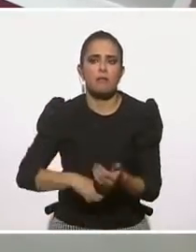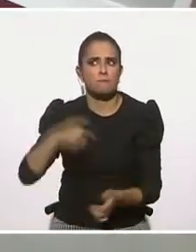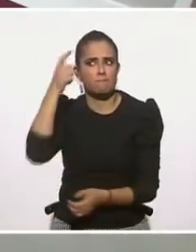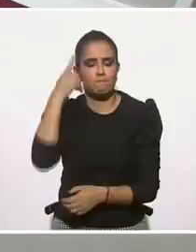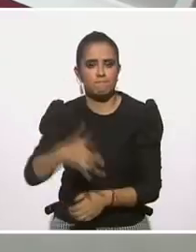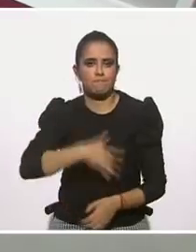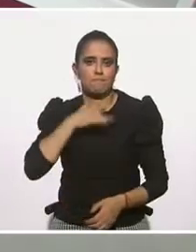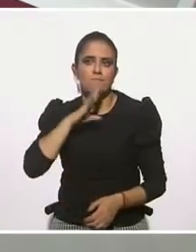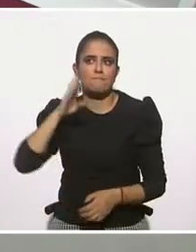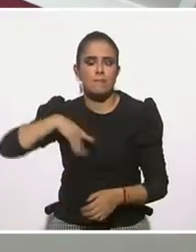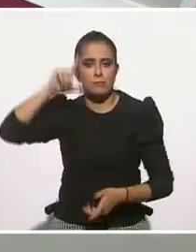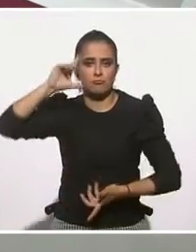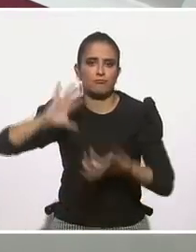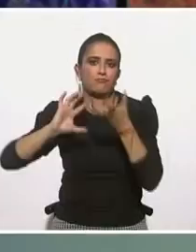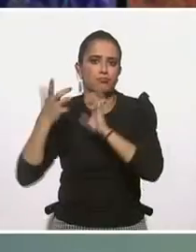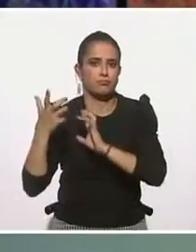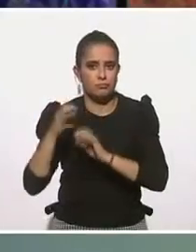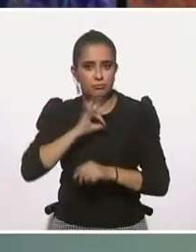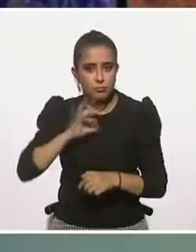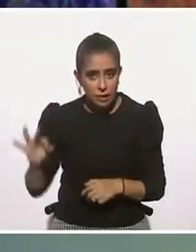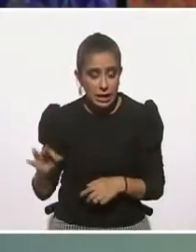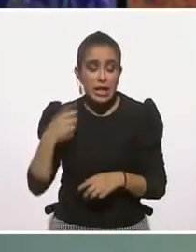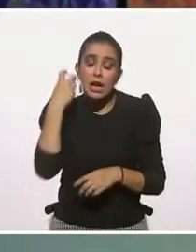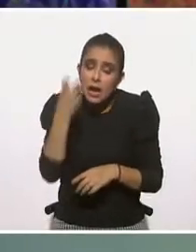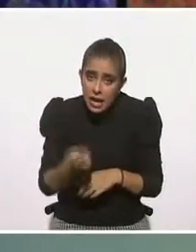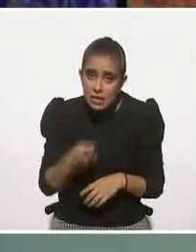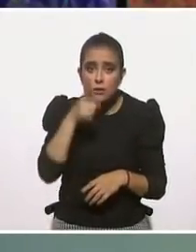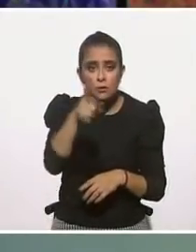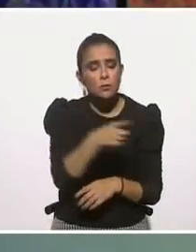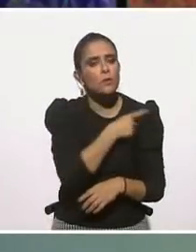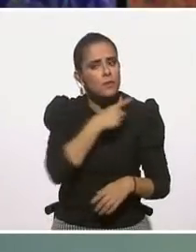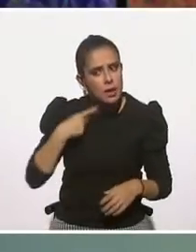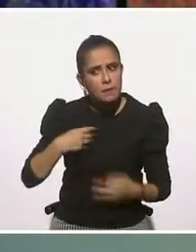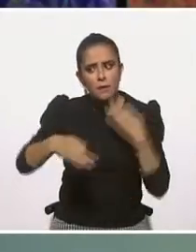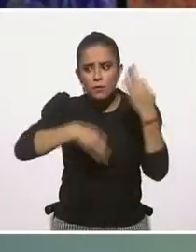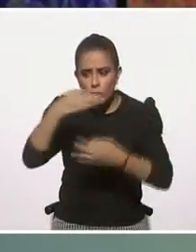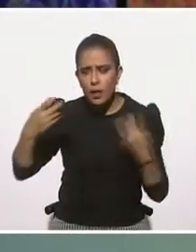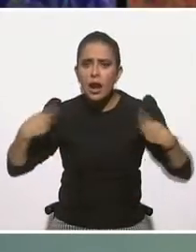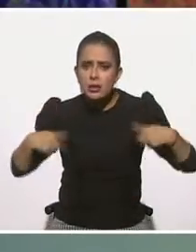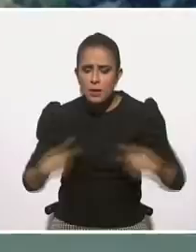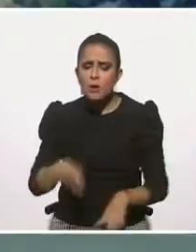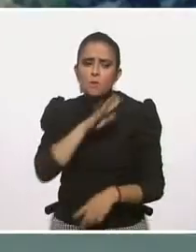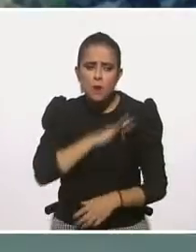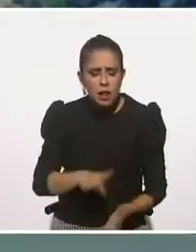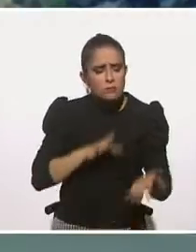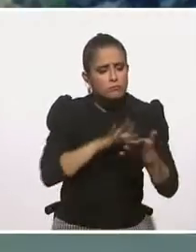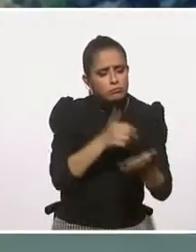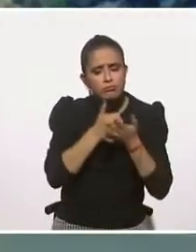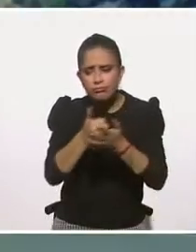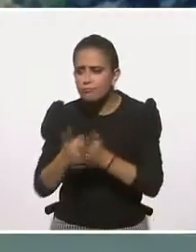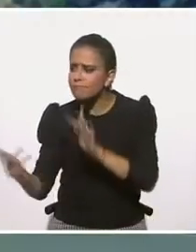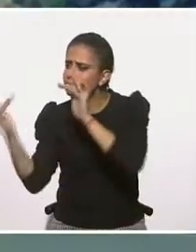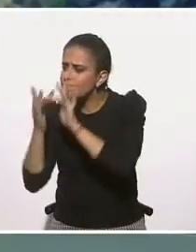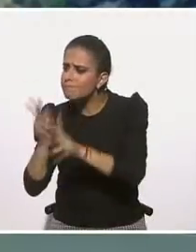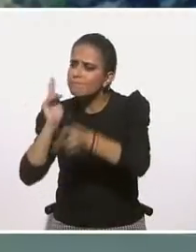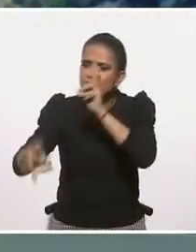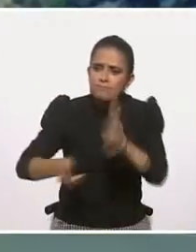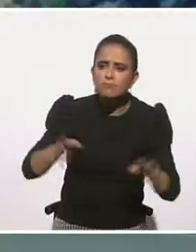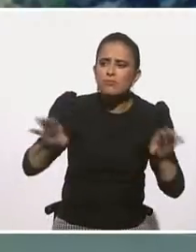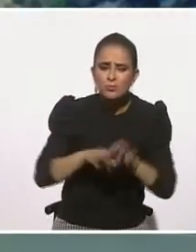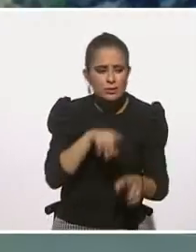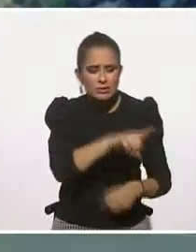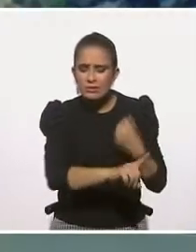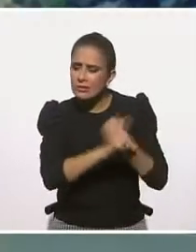importante estar visualizando que todo eso es un proceso en el que todos podemos formar parte y eso es el camino por el cual ahorita podemos